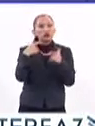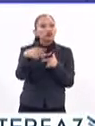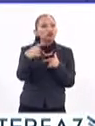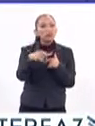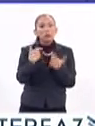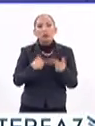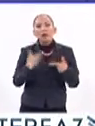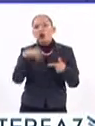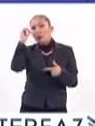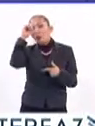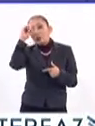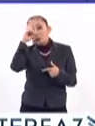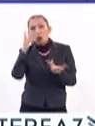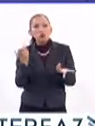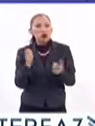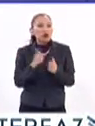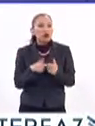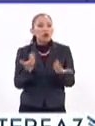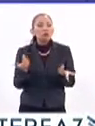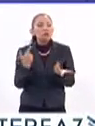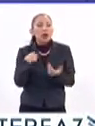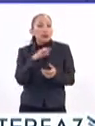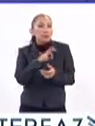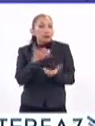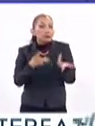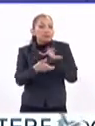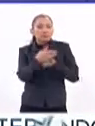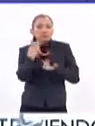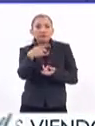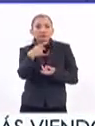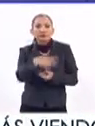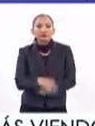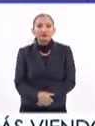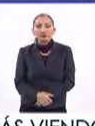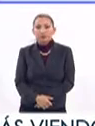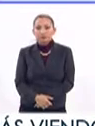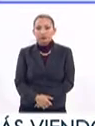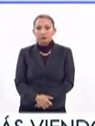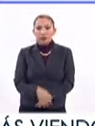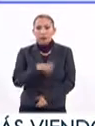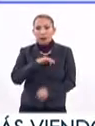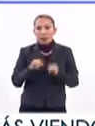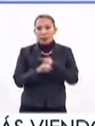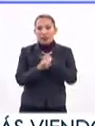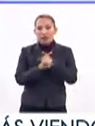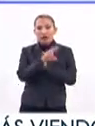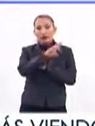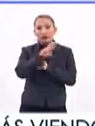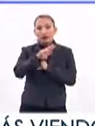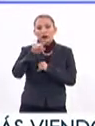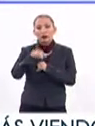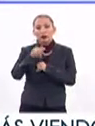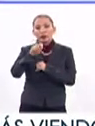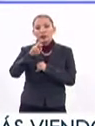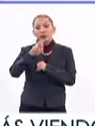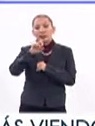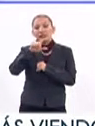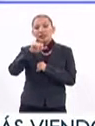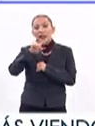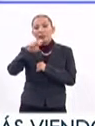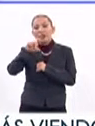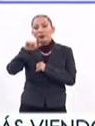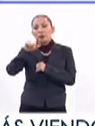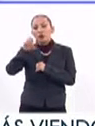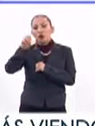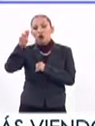bueno, la gente que tenga comentarios, etcétera, para que puedan interactuar contigo. Claro que sí, mi página web es www.trixiavalle